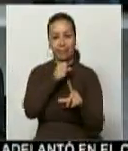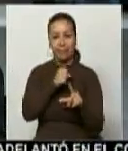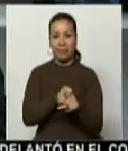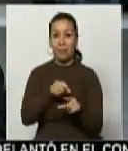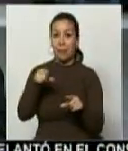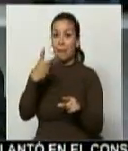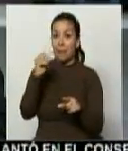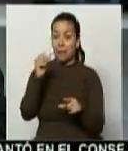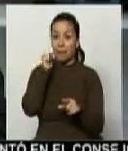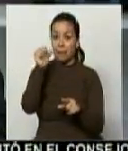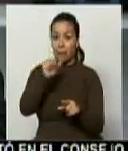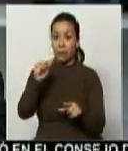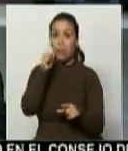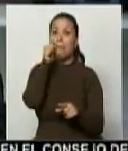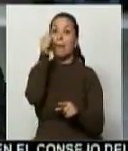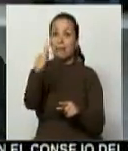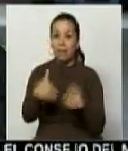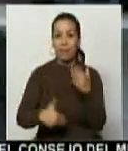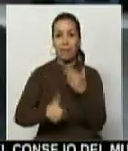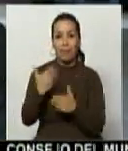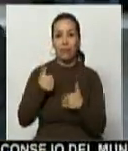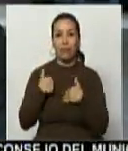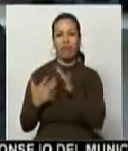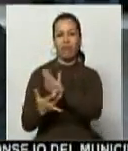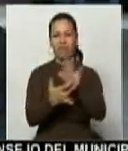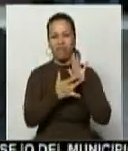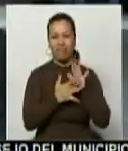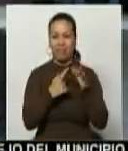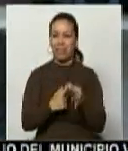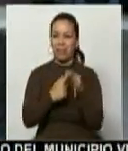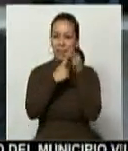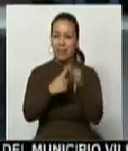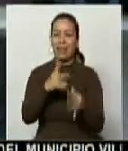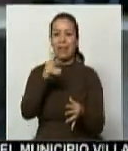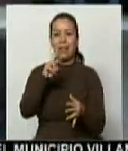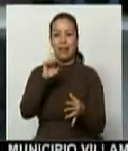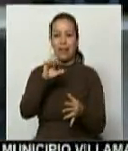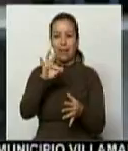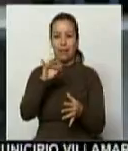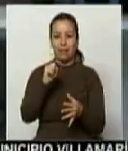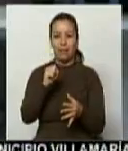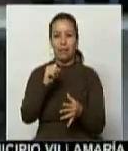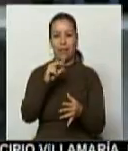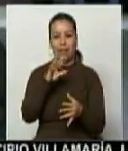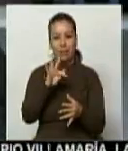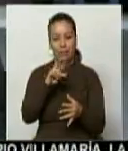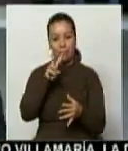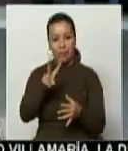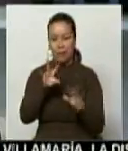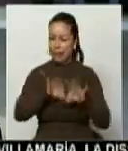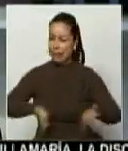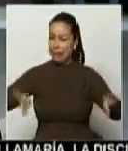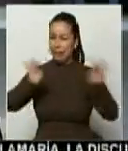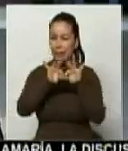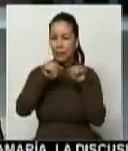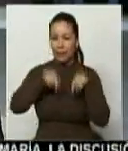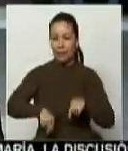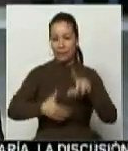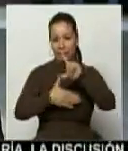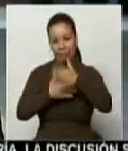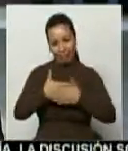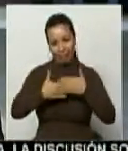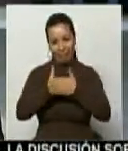A partir de mañana, comenzamos oficialmente nuestra transmisión especial en DirecTV, el cable operador internacional más importante de Latinoamérica.